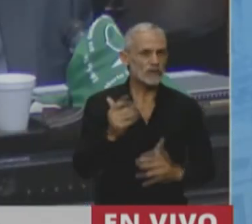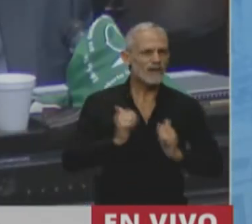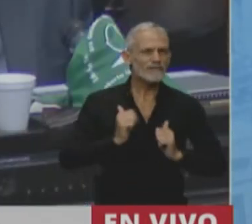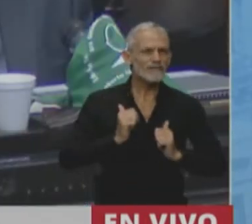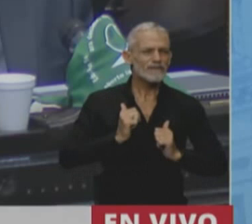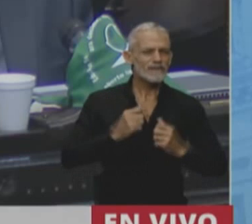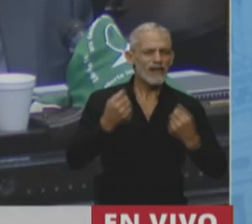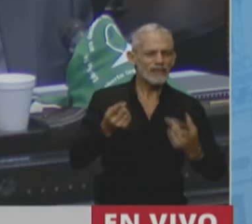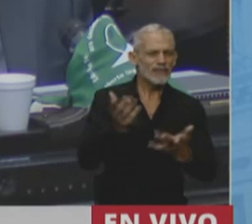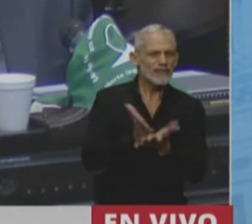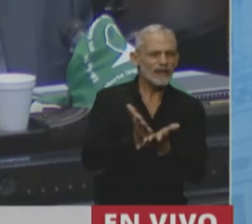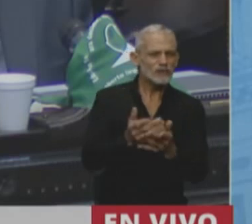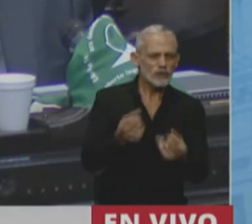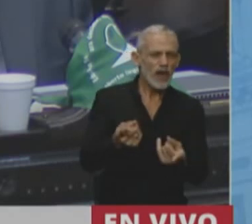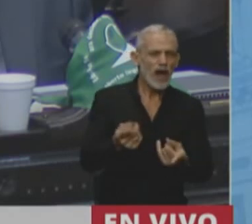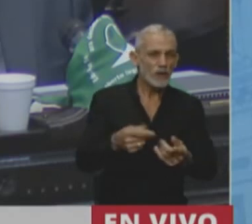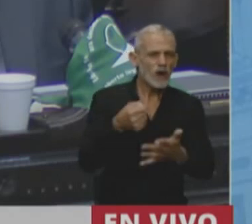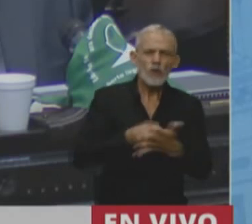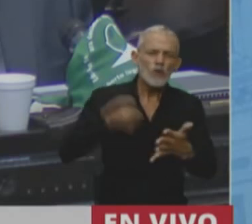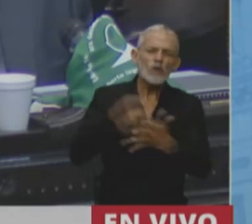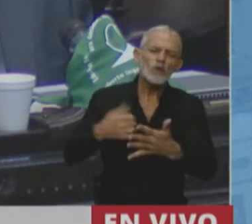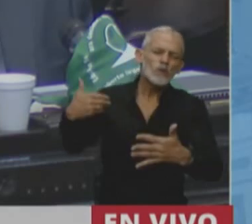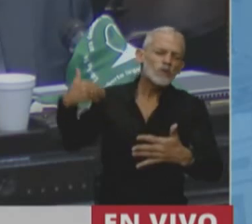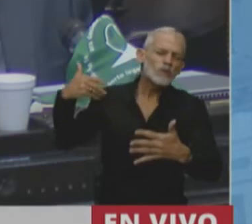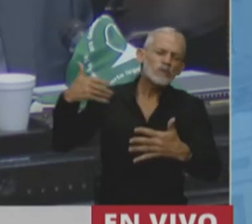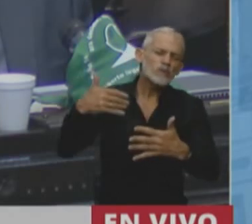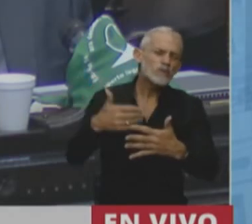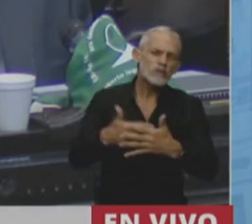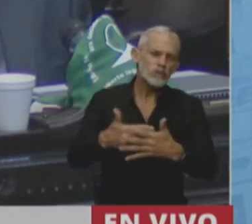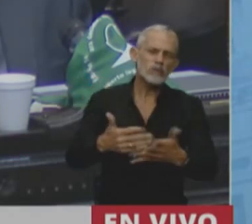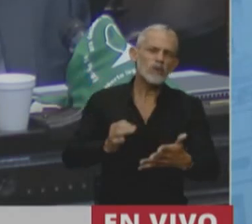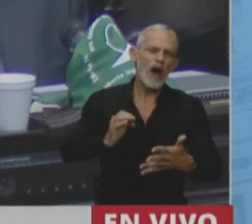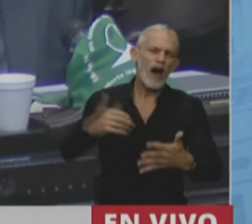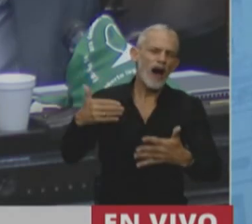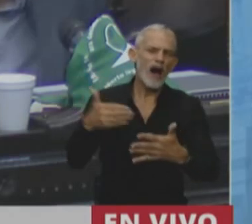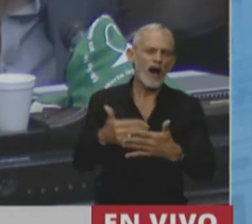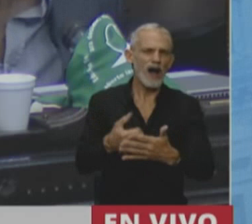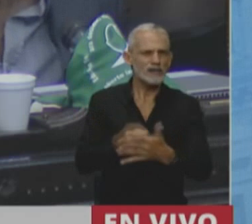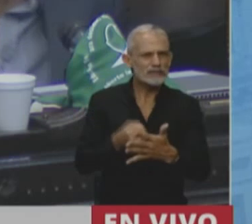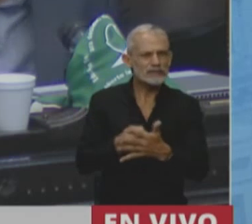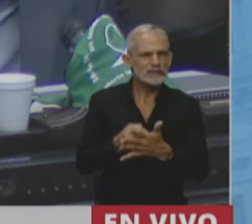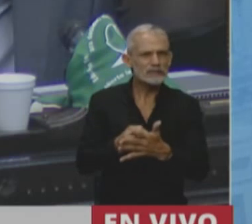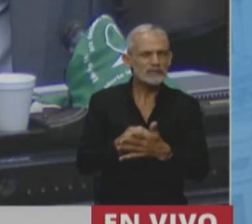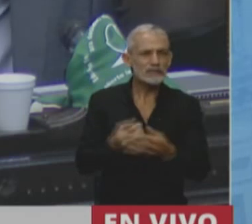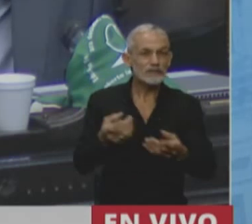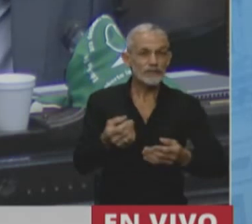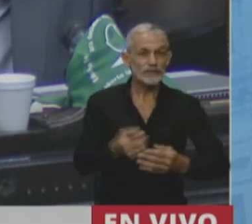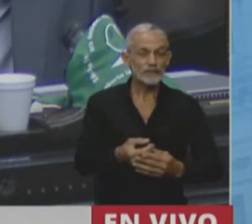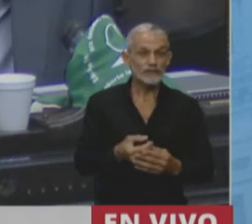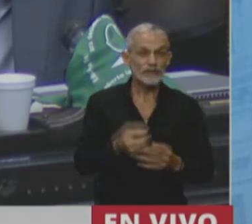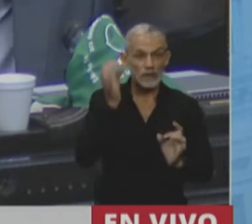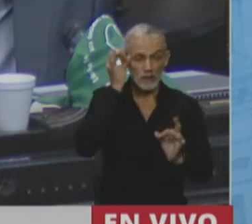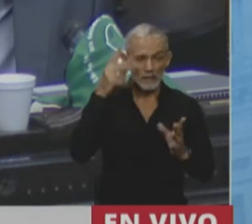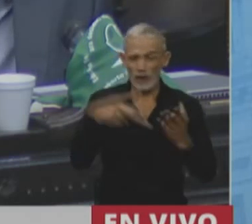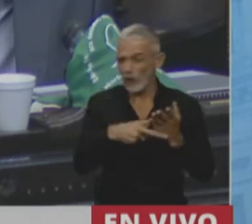reivindicación a una batalla que tiene muchos años, que no empezó... Sí,